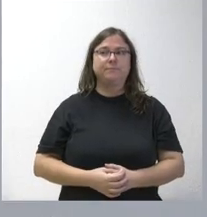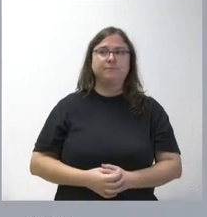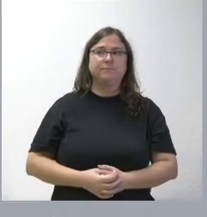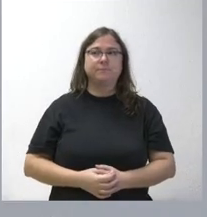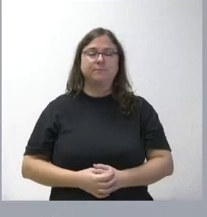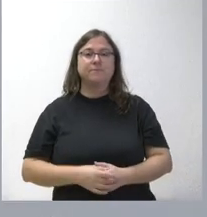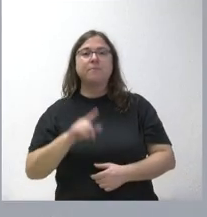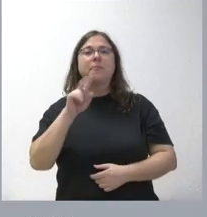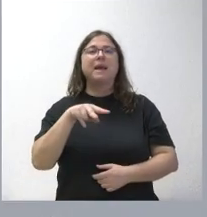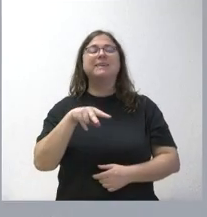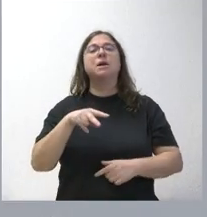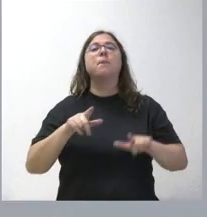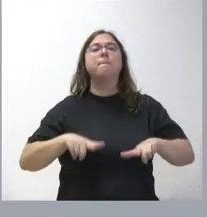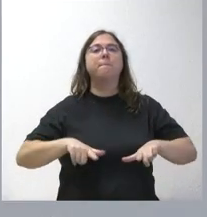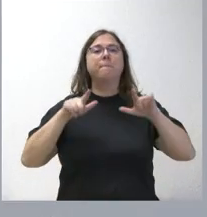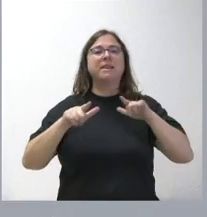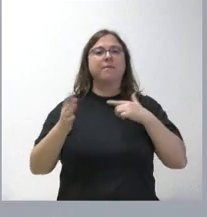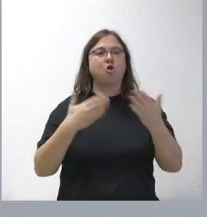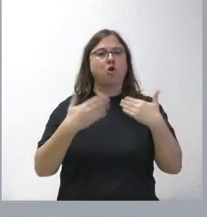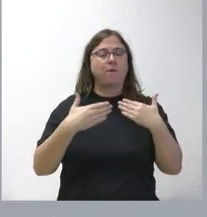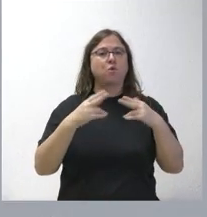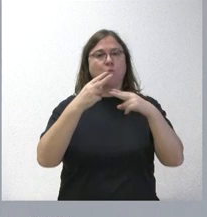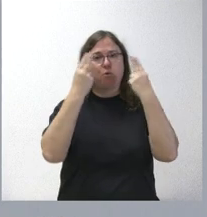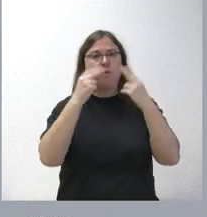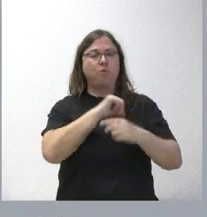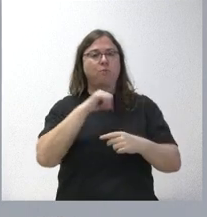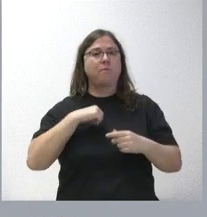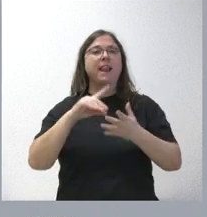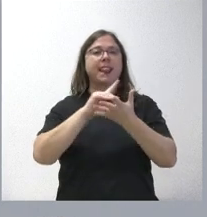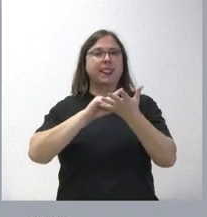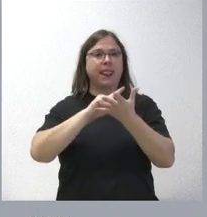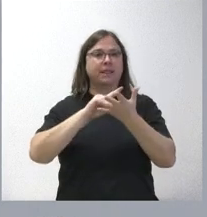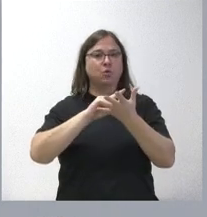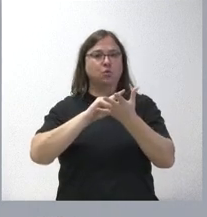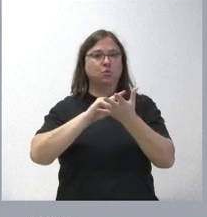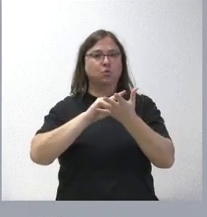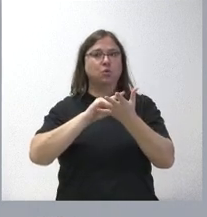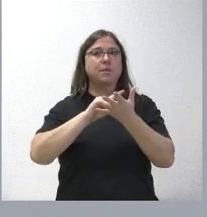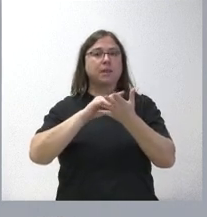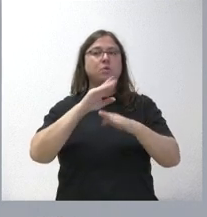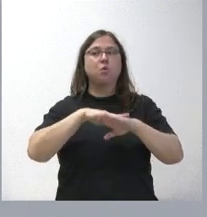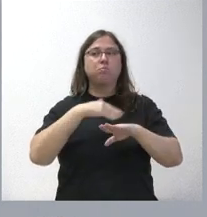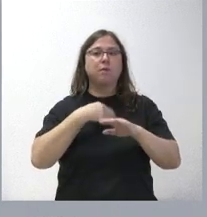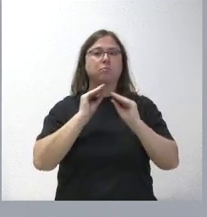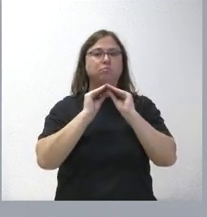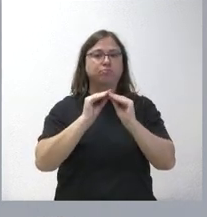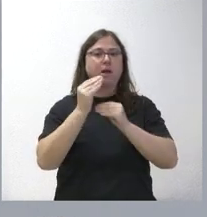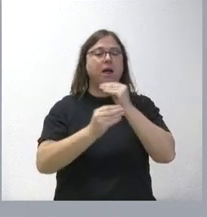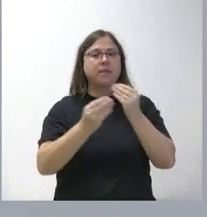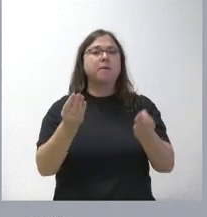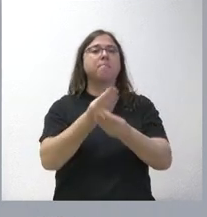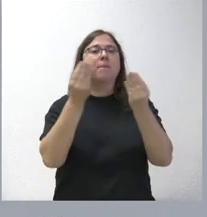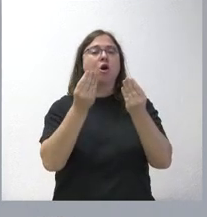plataforma de colaboración público-privada, de datos, donde se podrán entrenar, ejecutar y mejorar